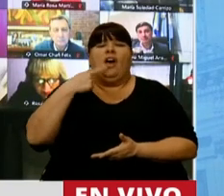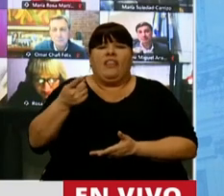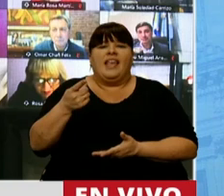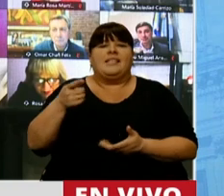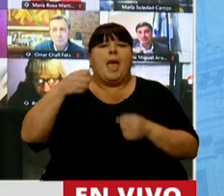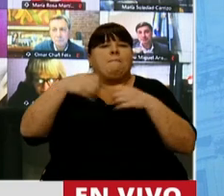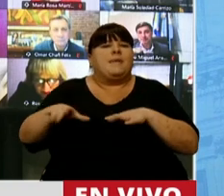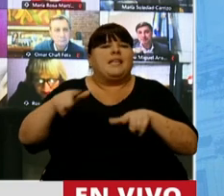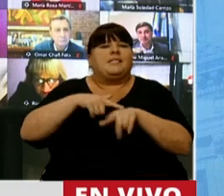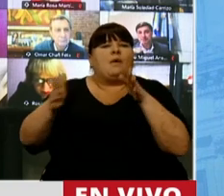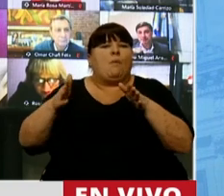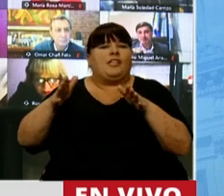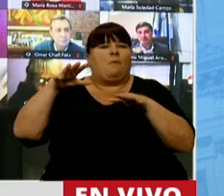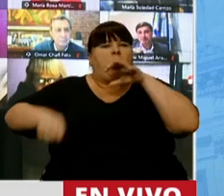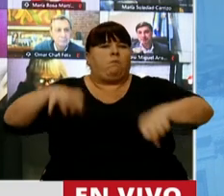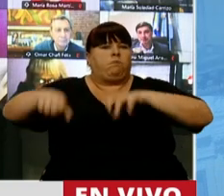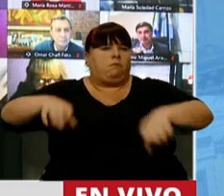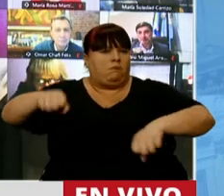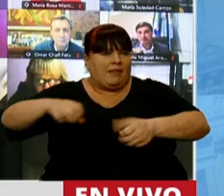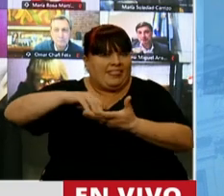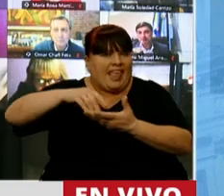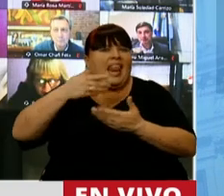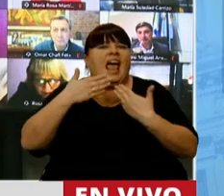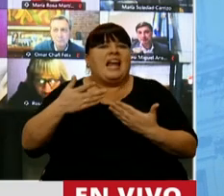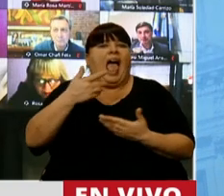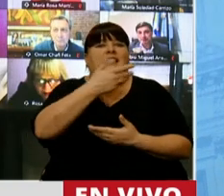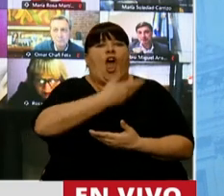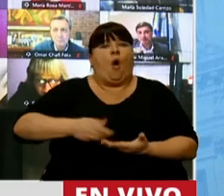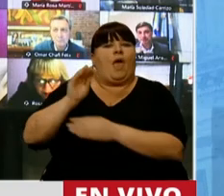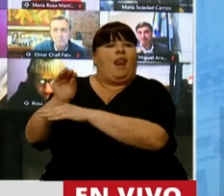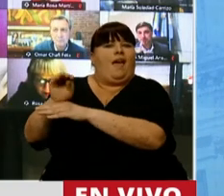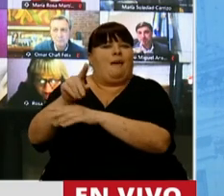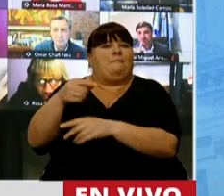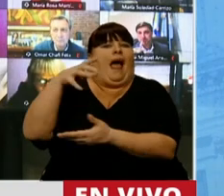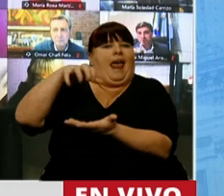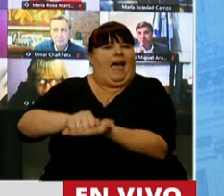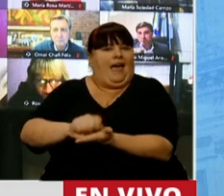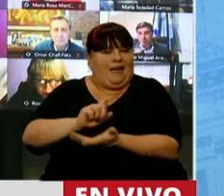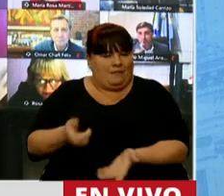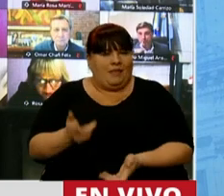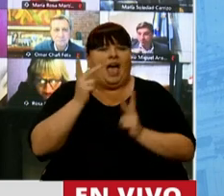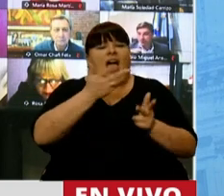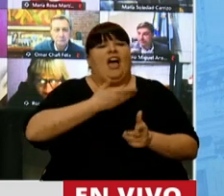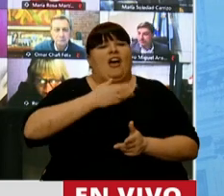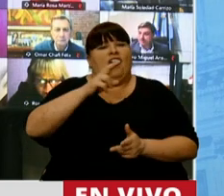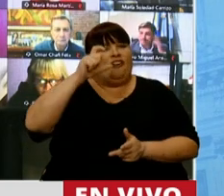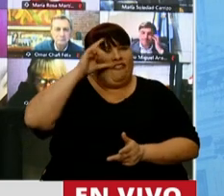la temporada de usurpaciones con esta financiación de la usurpación. Podrían decirle a Frederick